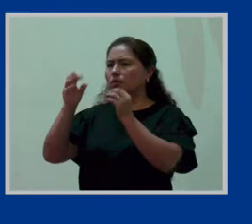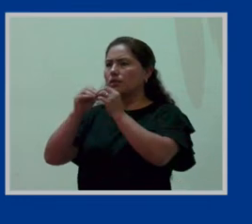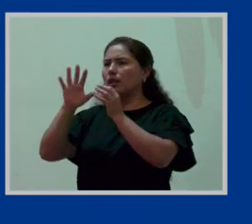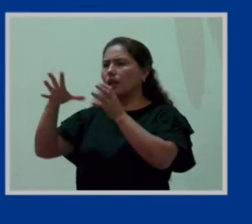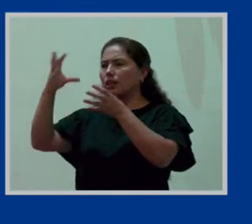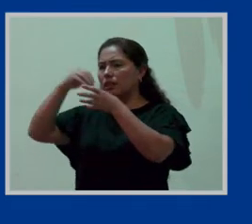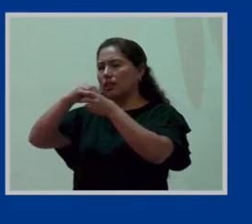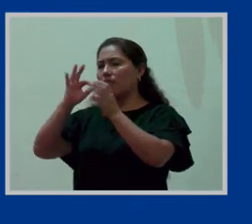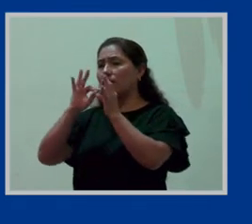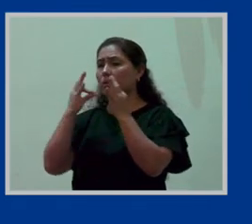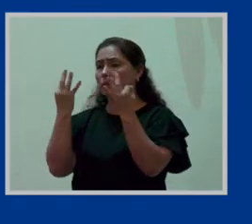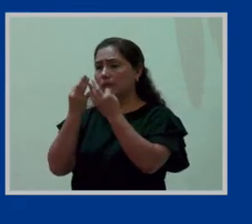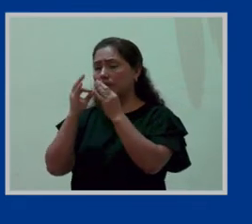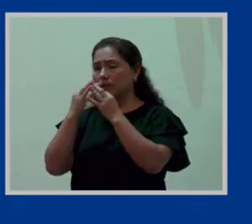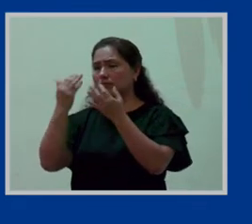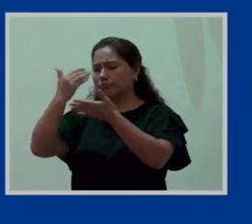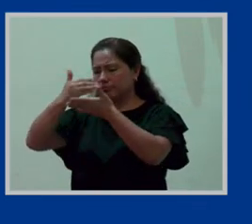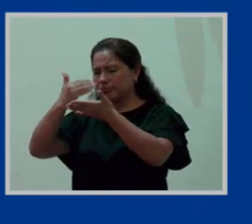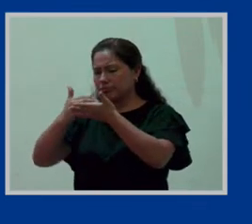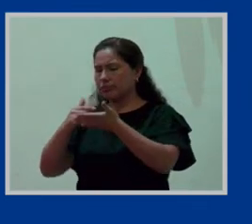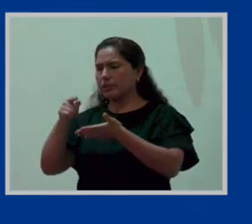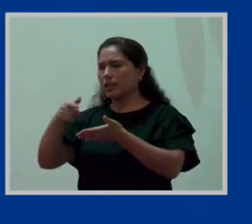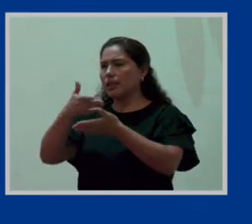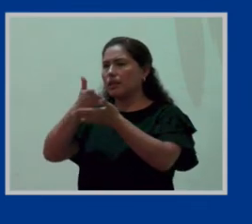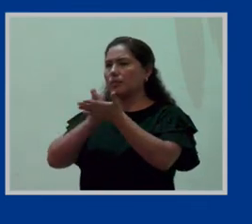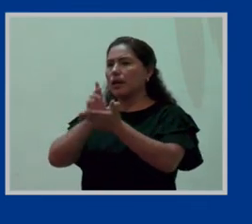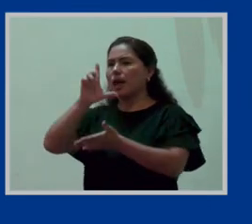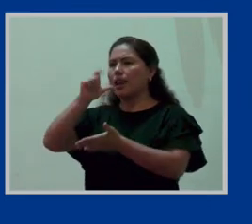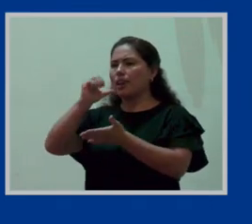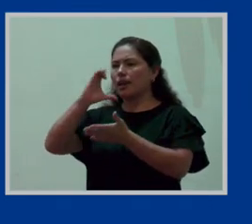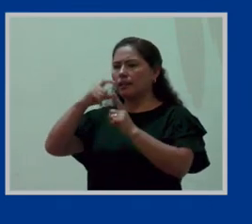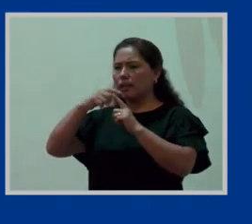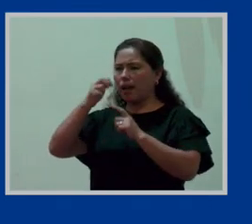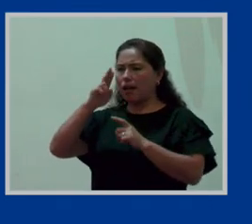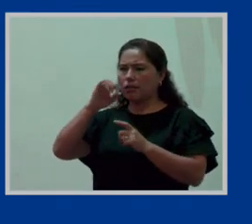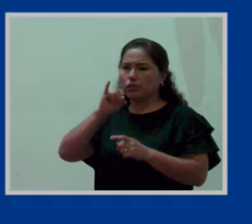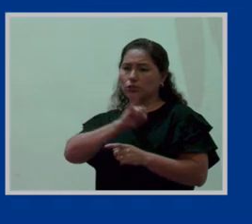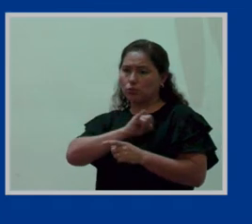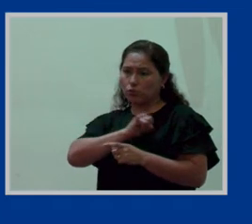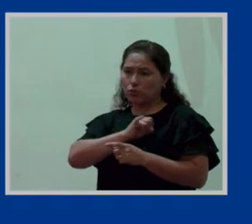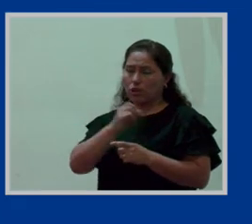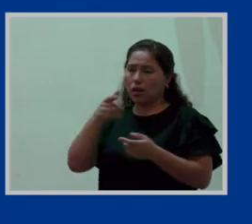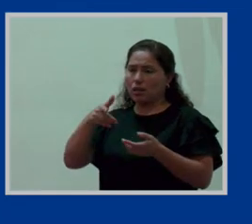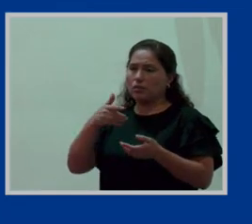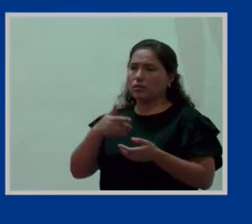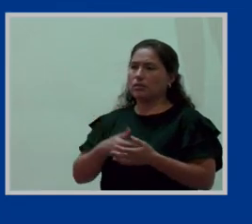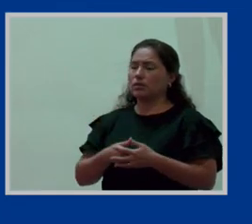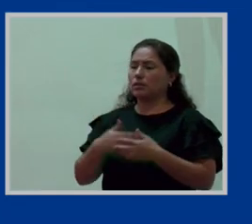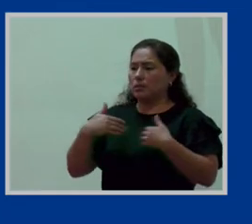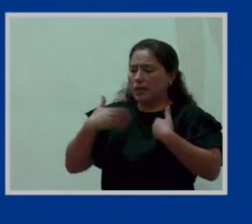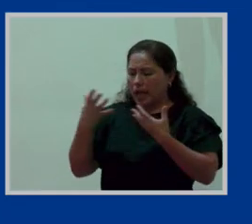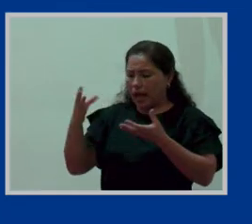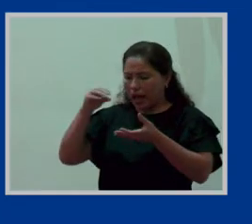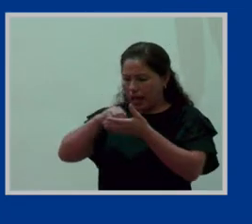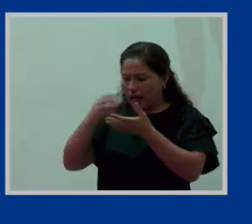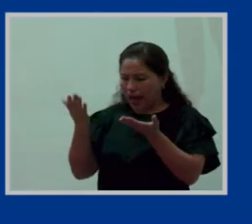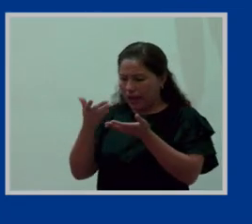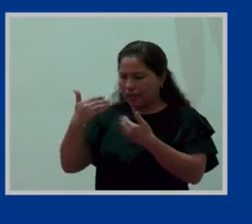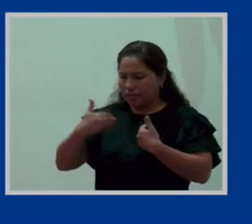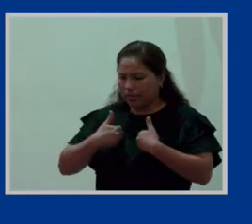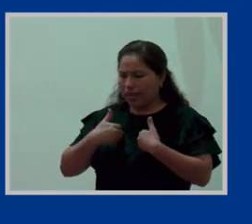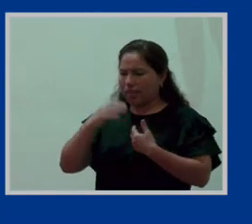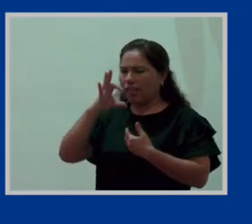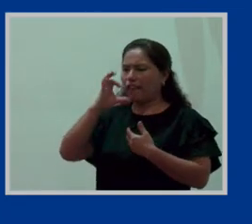Familias ¿no? en la parte lactarios institucionales ahí usted tiene todos los formatos